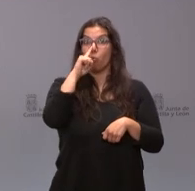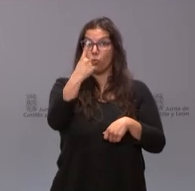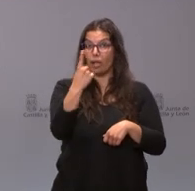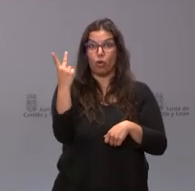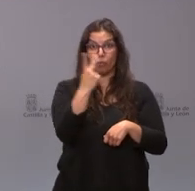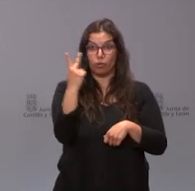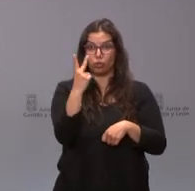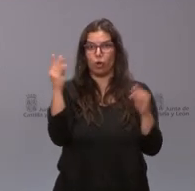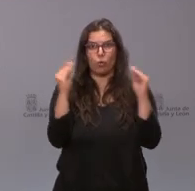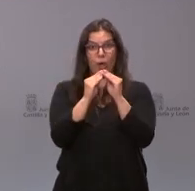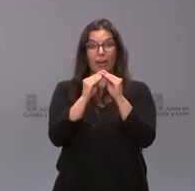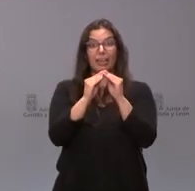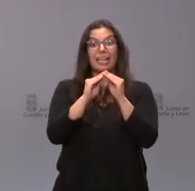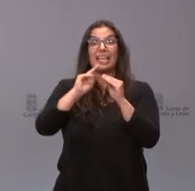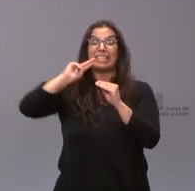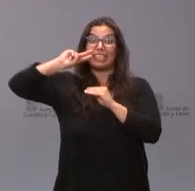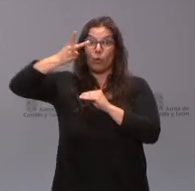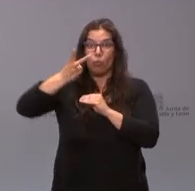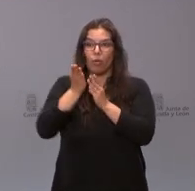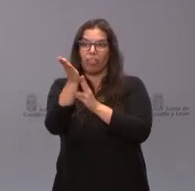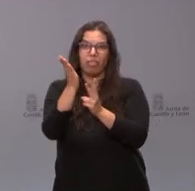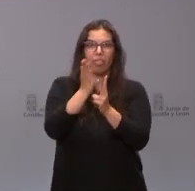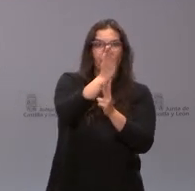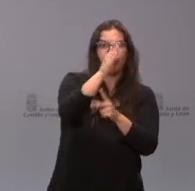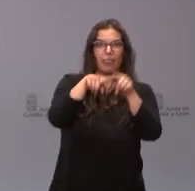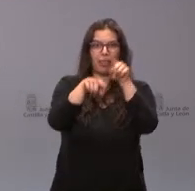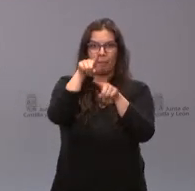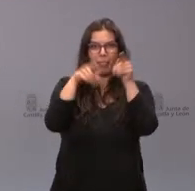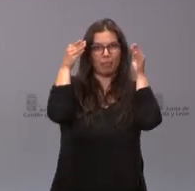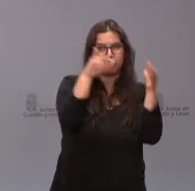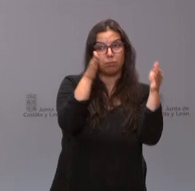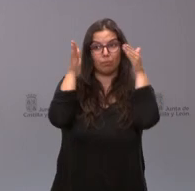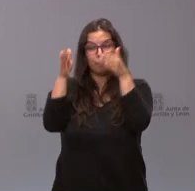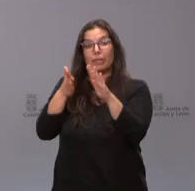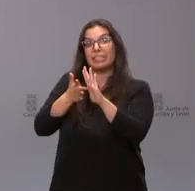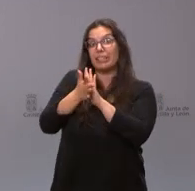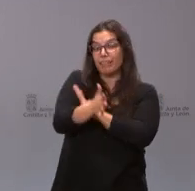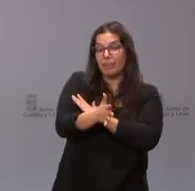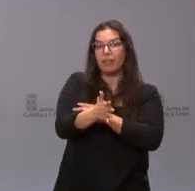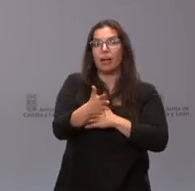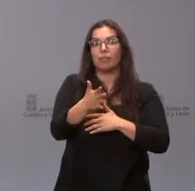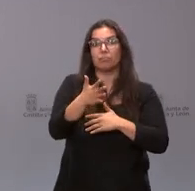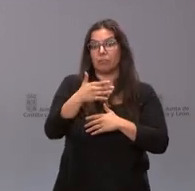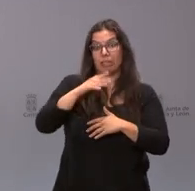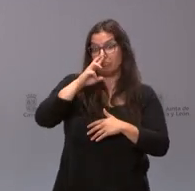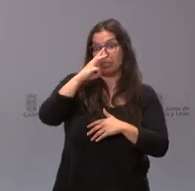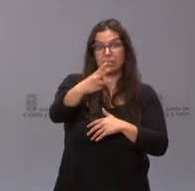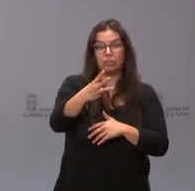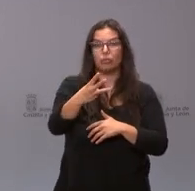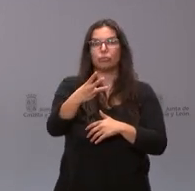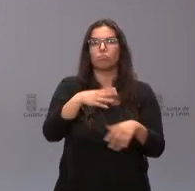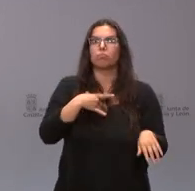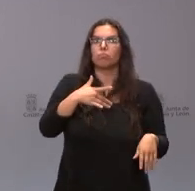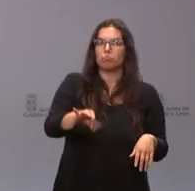ambas y el segundo año diferenciado para cada una de ellas. Esto va a permitir que, en el plazo de tres años, se